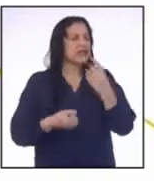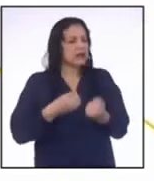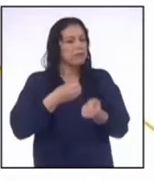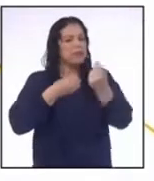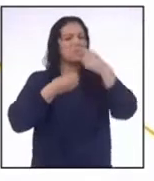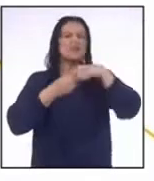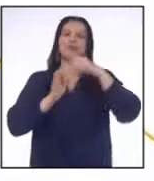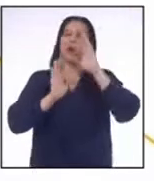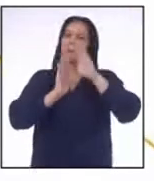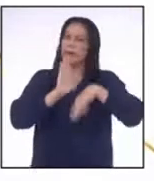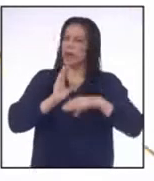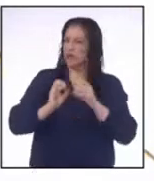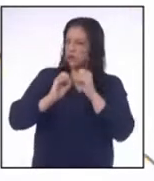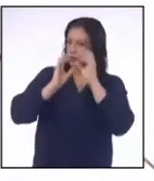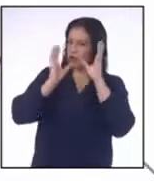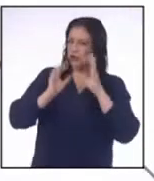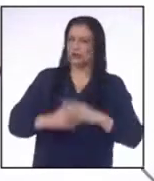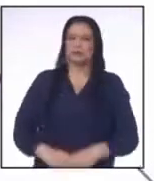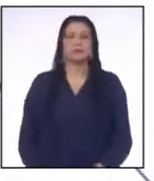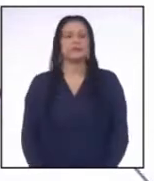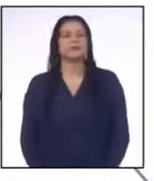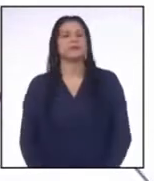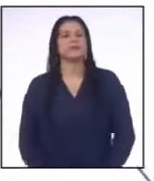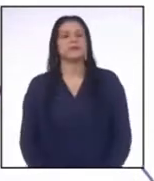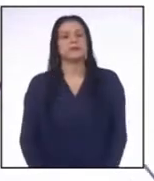participar menos días?